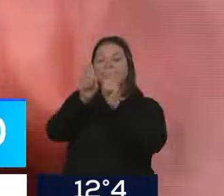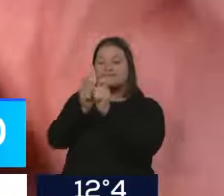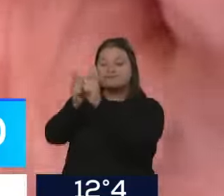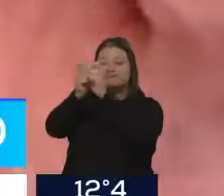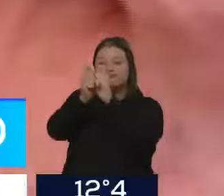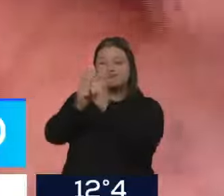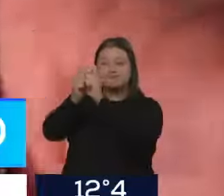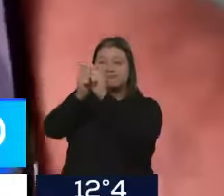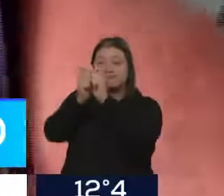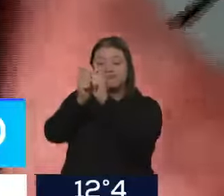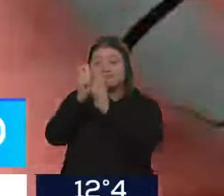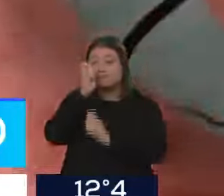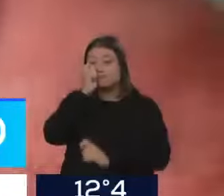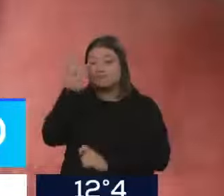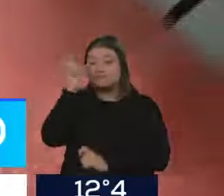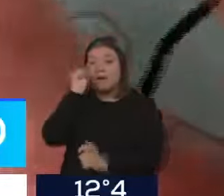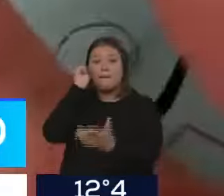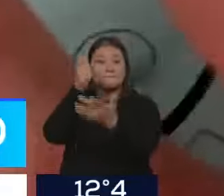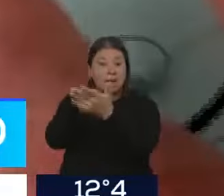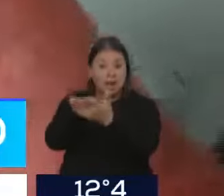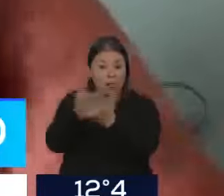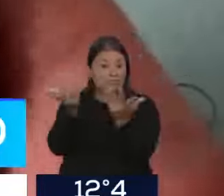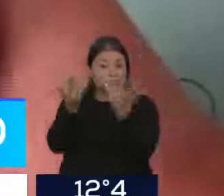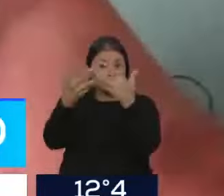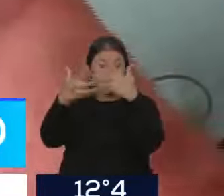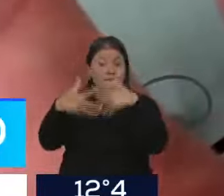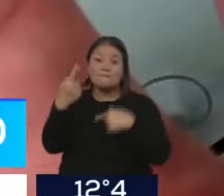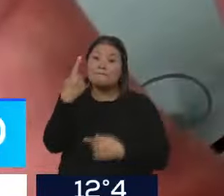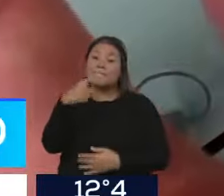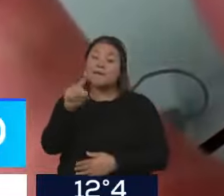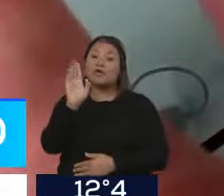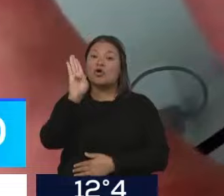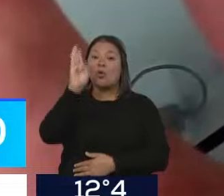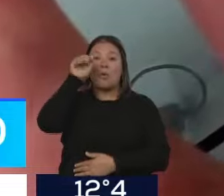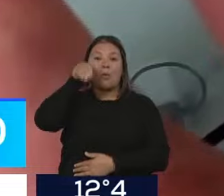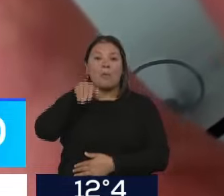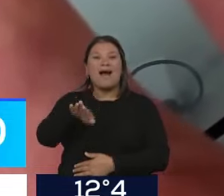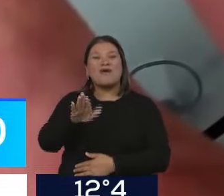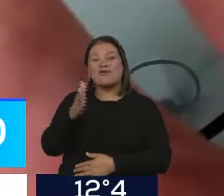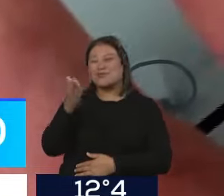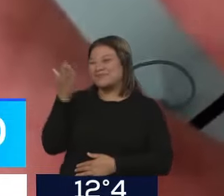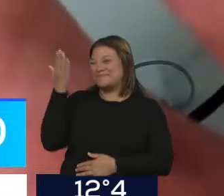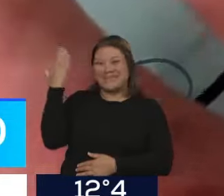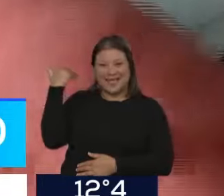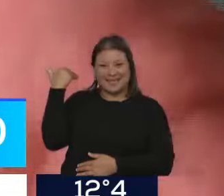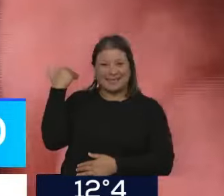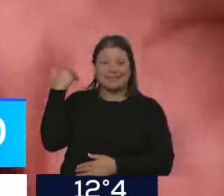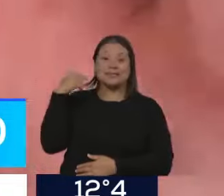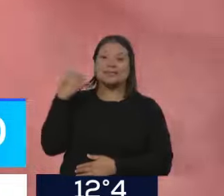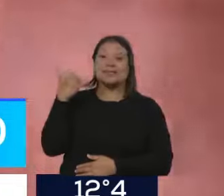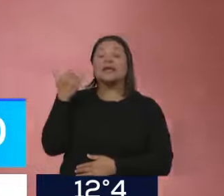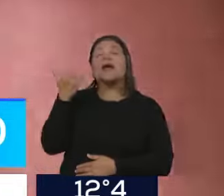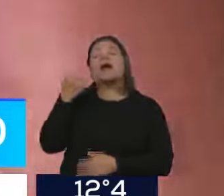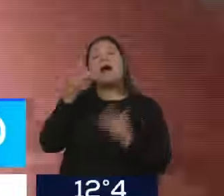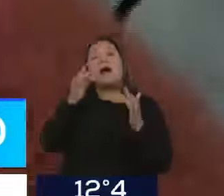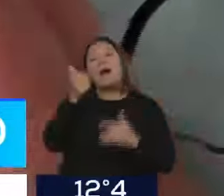inmediatamente se ejecuta el pago. Bueno, sucede que los bancos, toda la banca tradicional, convencional, tiene su